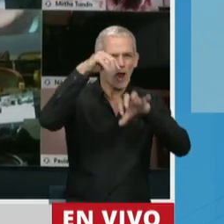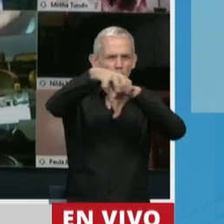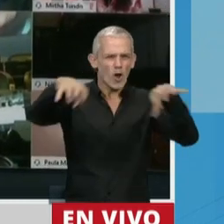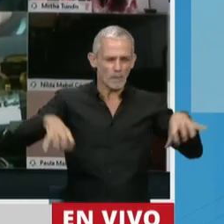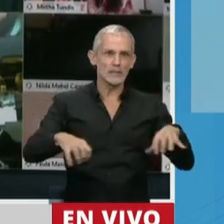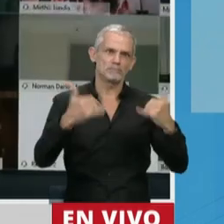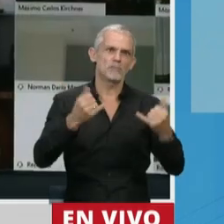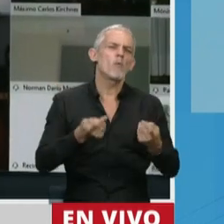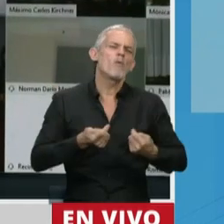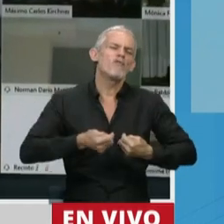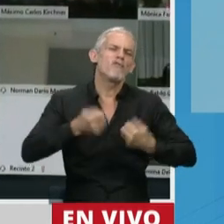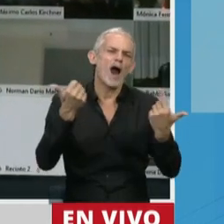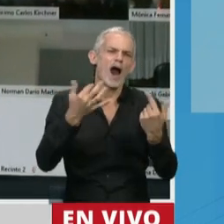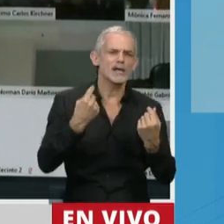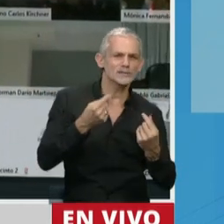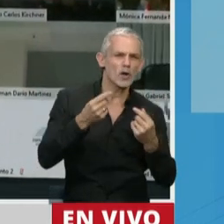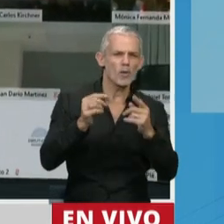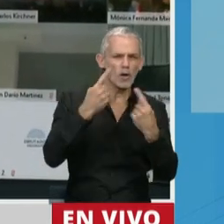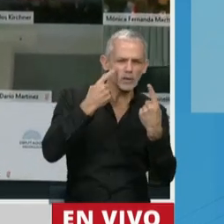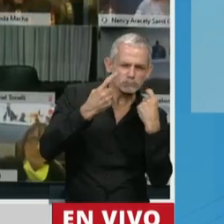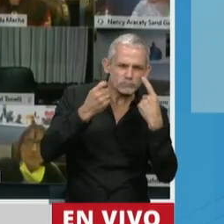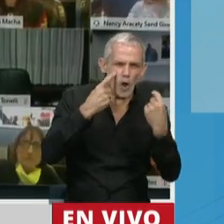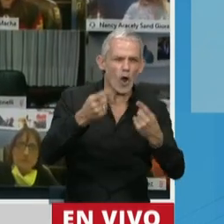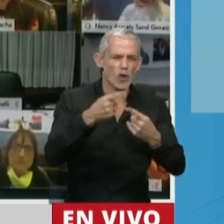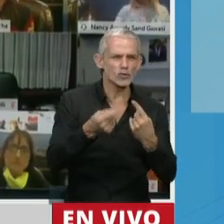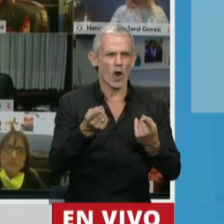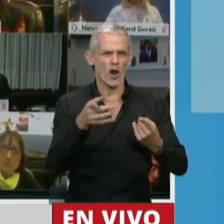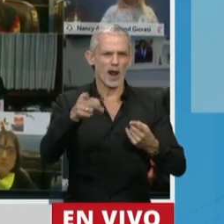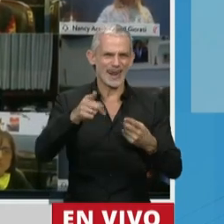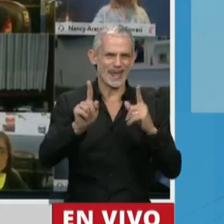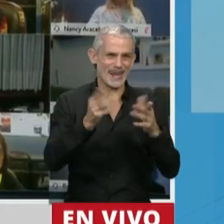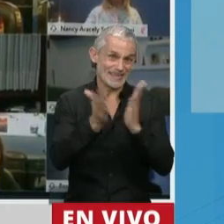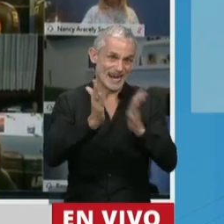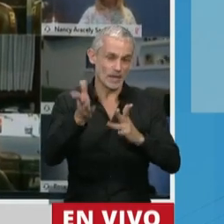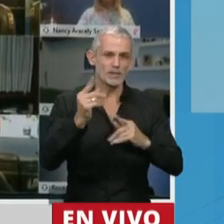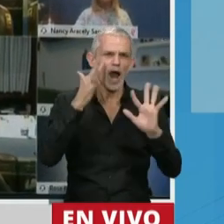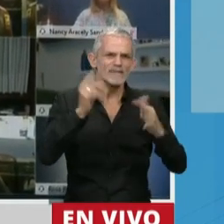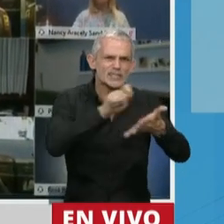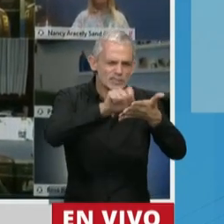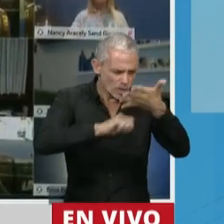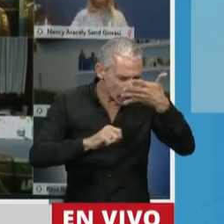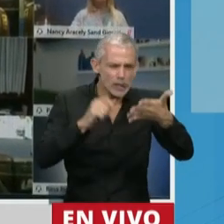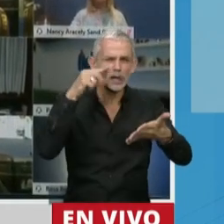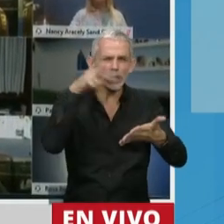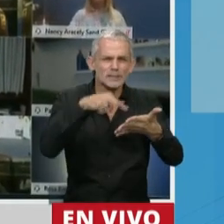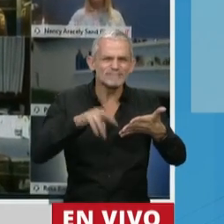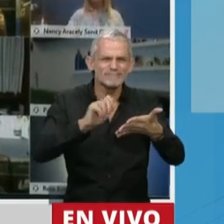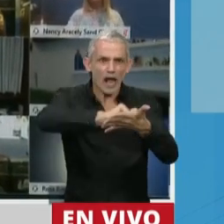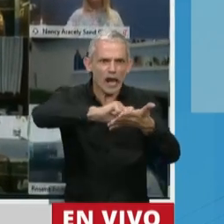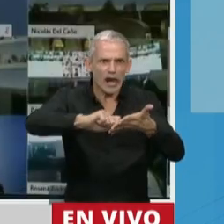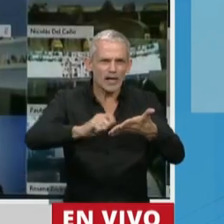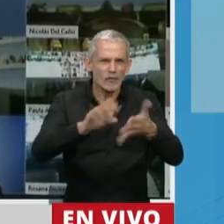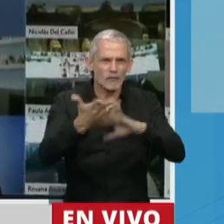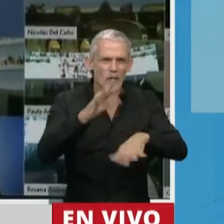Digo esto porque facilita el seguimiento de los tratamientos, evita errores de legibilidad muchas veces con las recetas, disminuye la